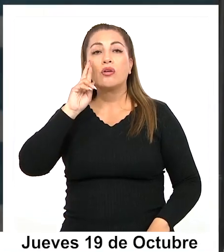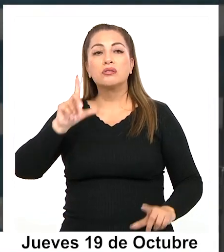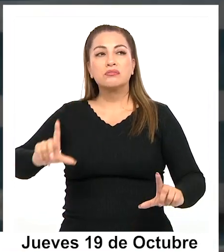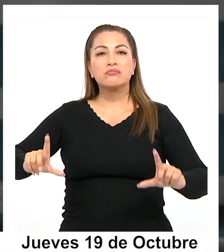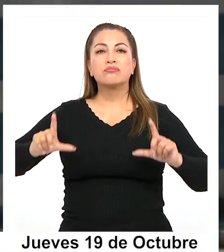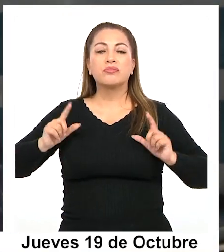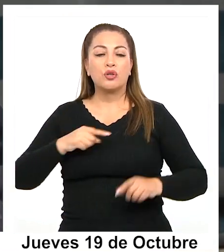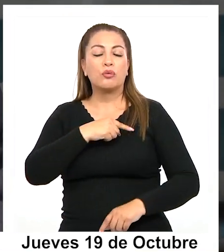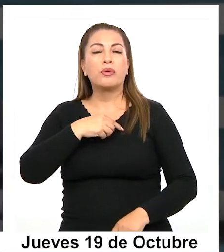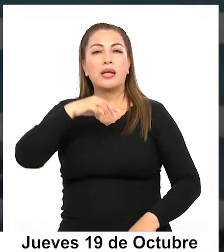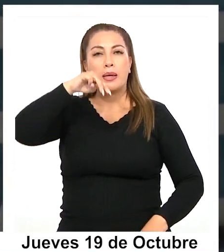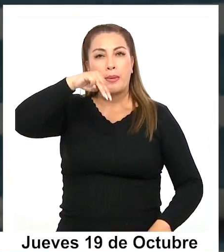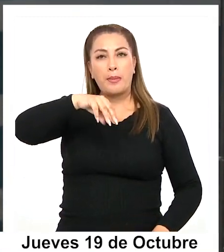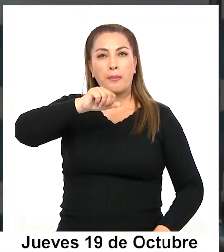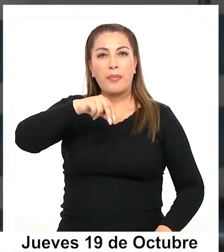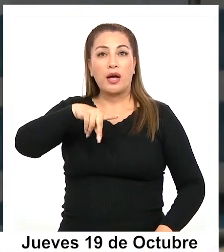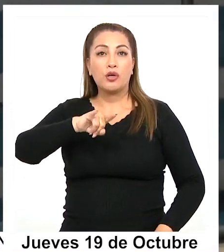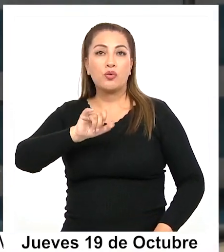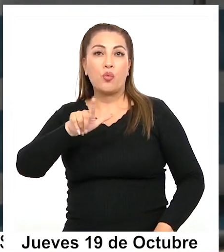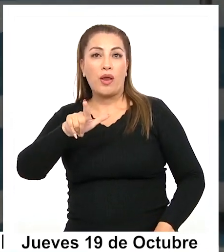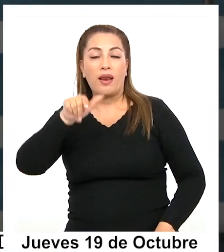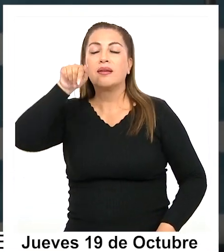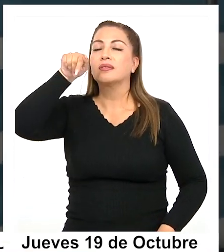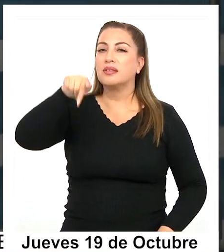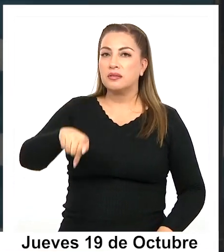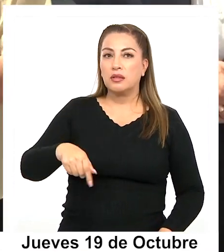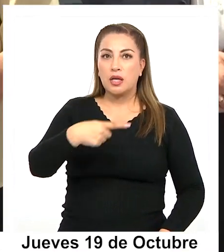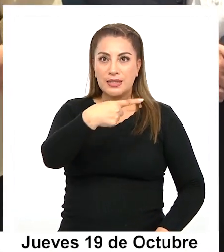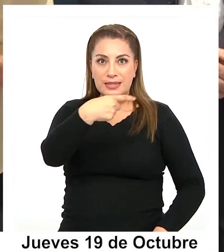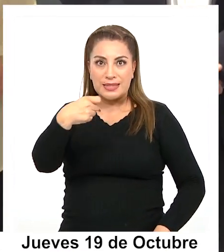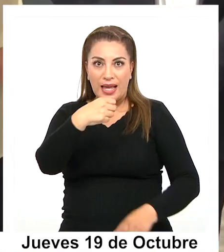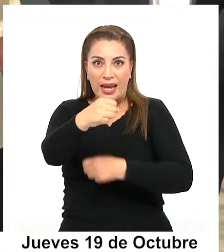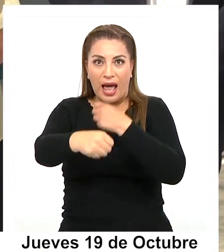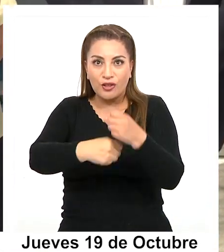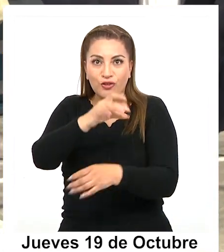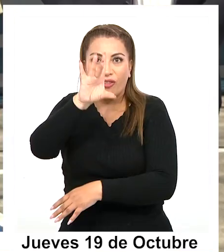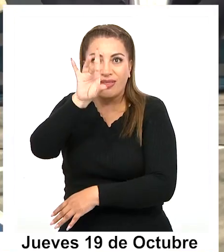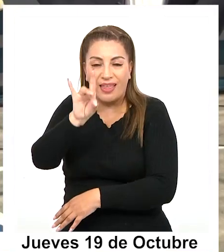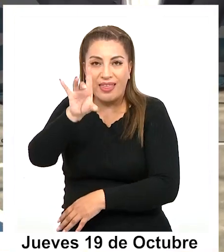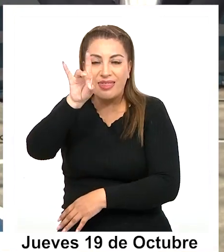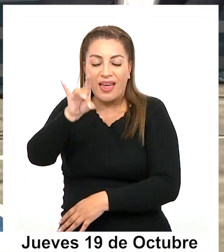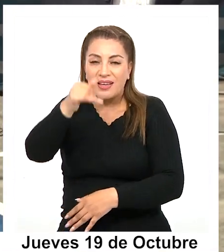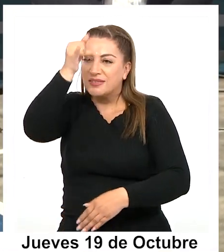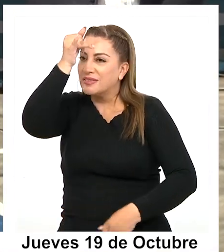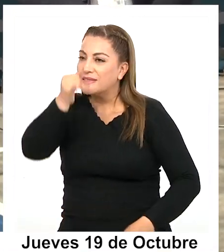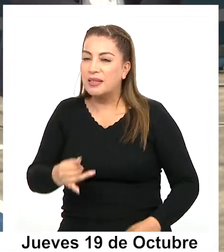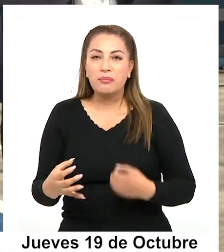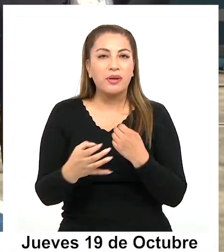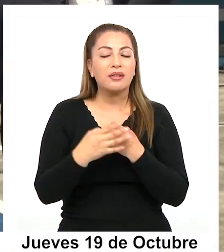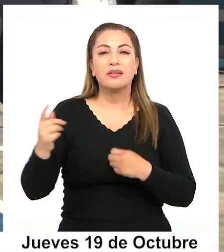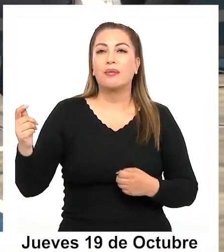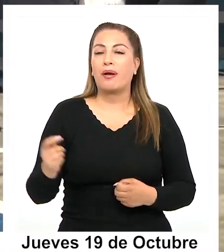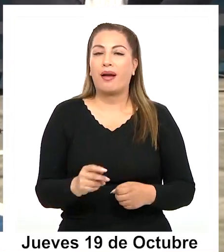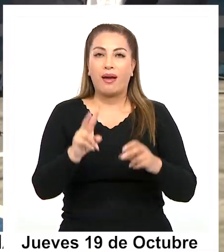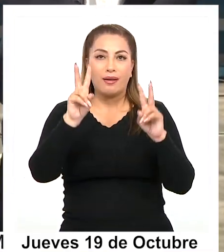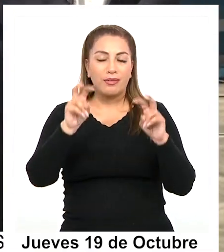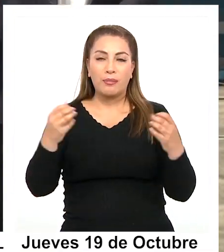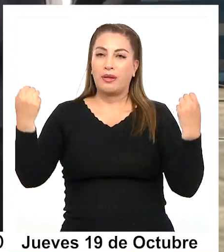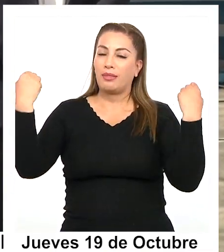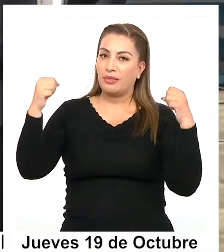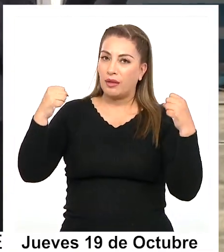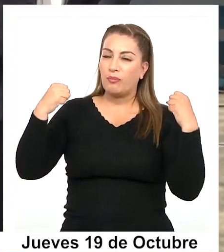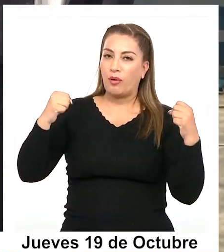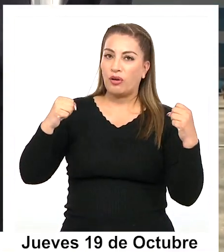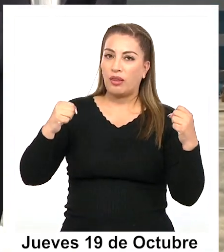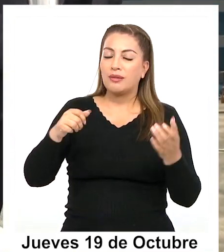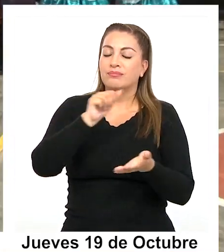a don Manuel Álvarez Font, quien con 100 años de edad se ha destacado en la región en los ámbitos deportivo